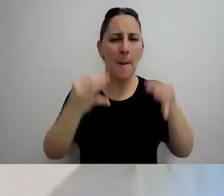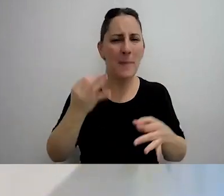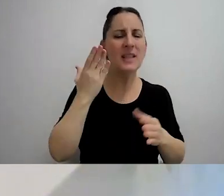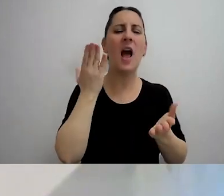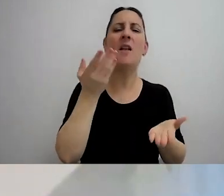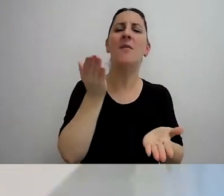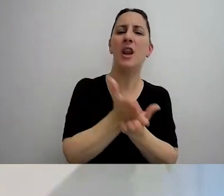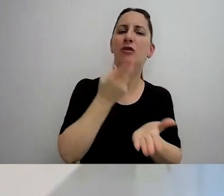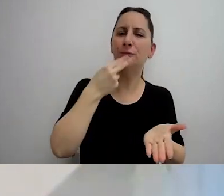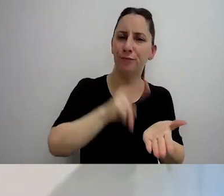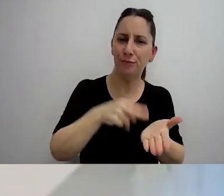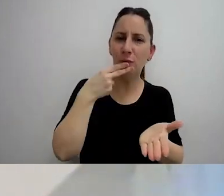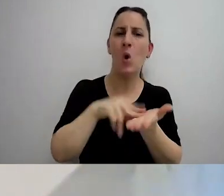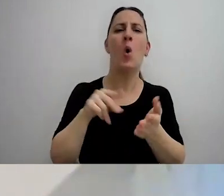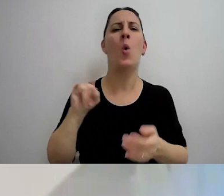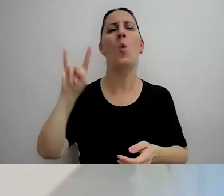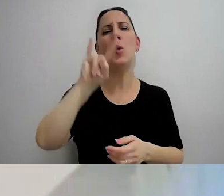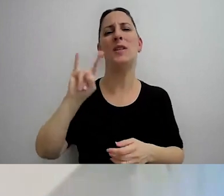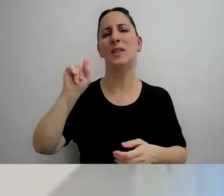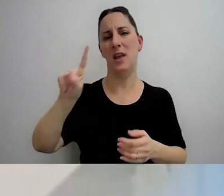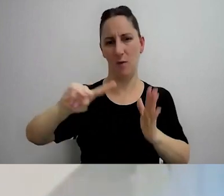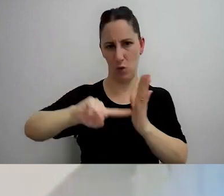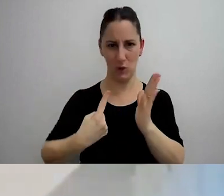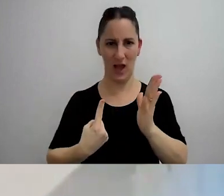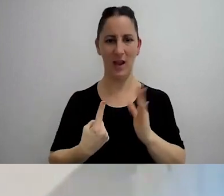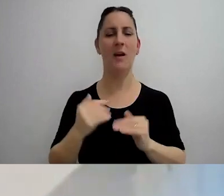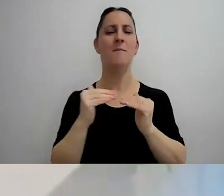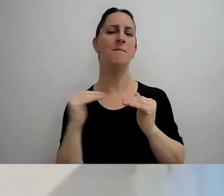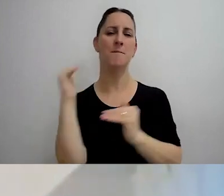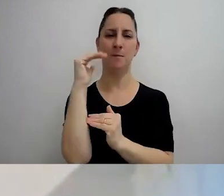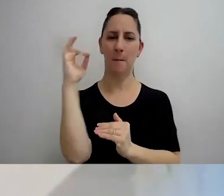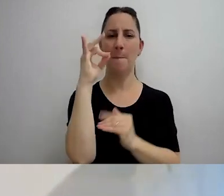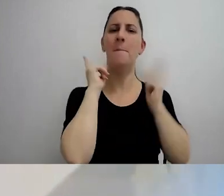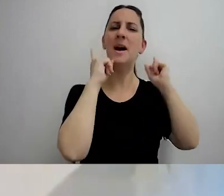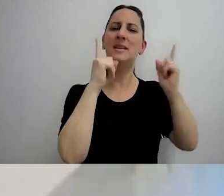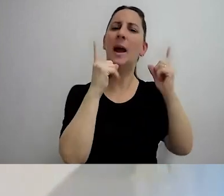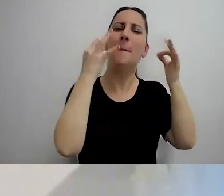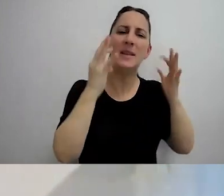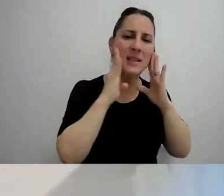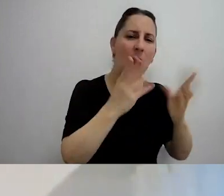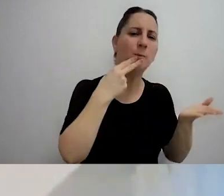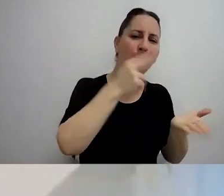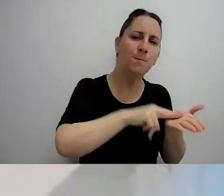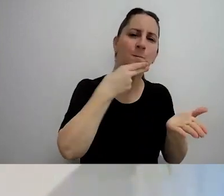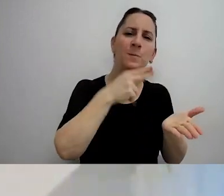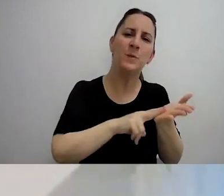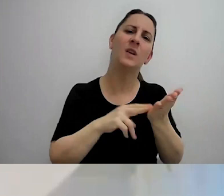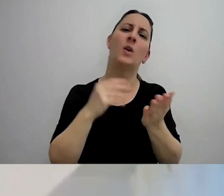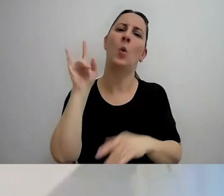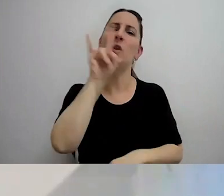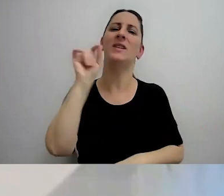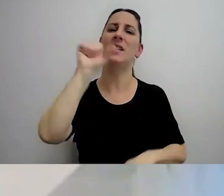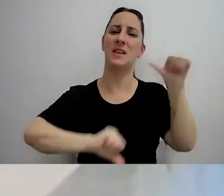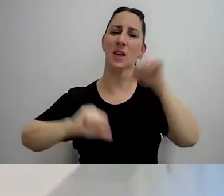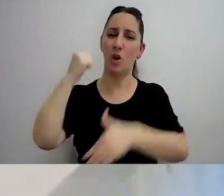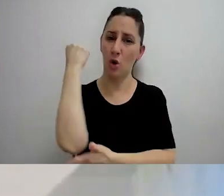tributarios facultad de derechos de la universidad de Buenos Aires doctorada de la maestría y especialización en tributación facultad de ciencias económicas de